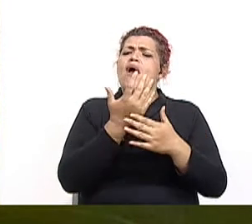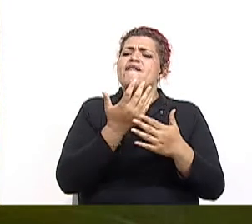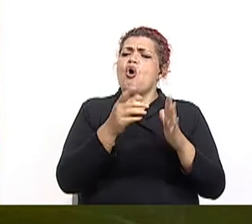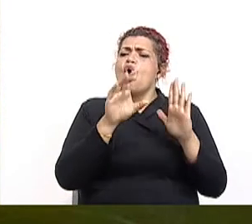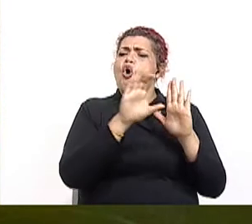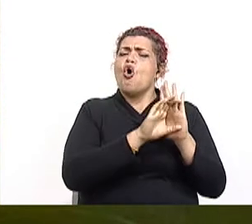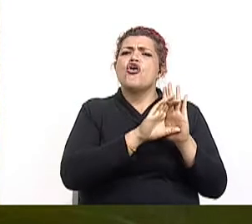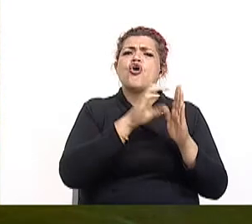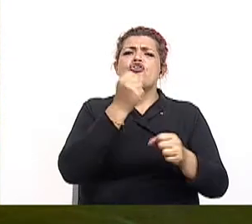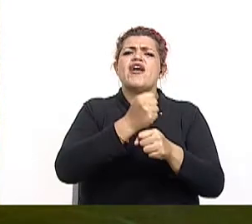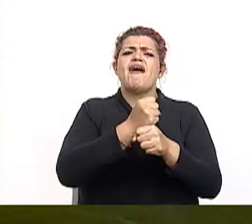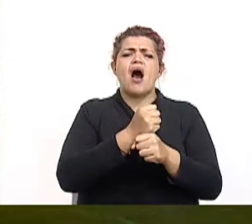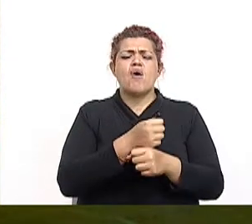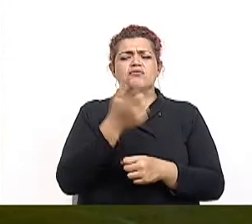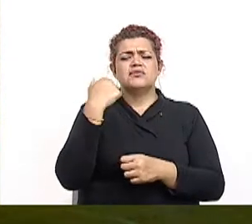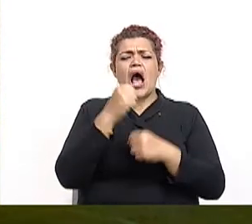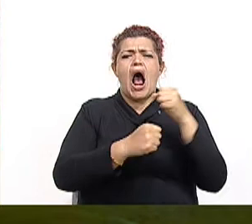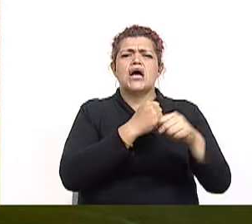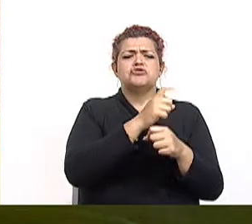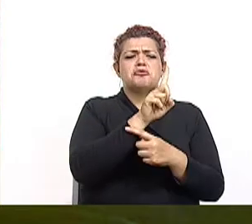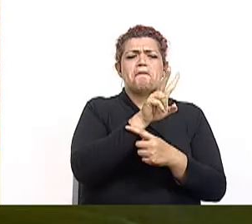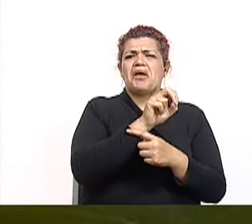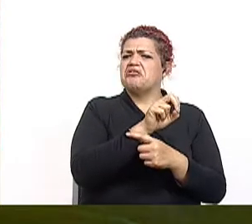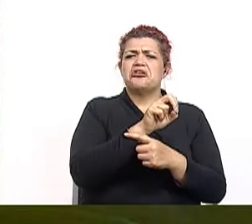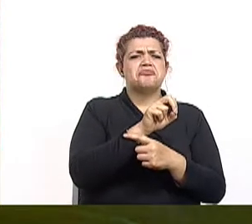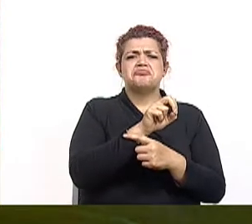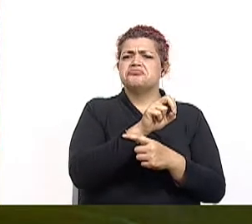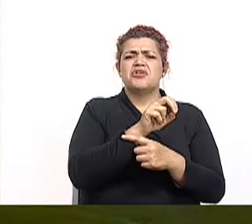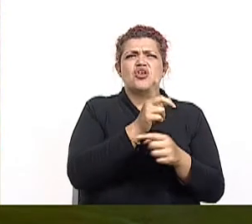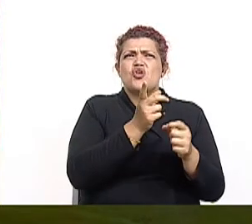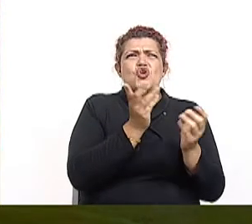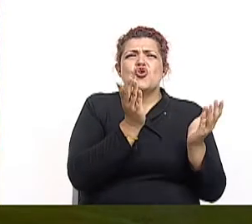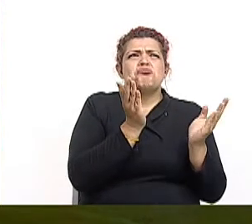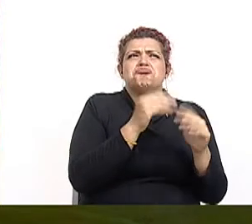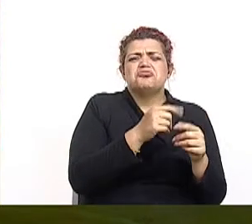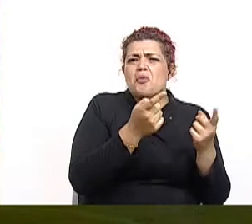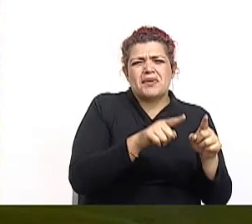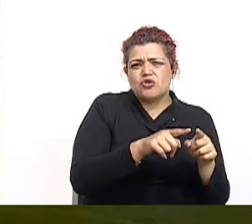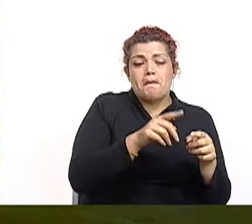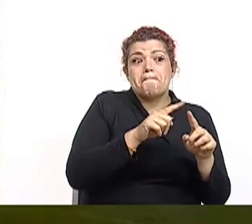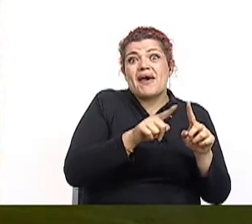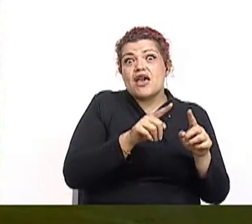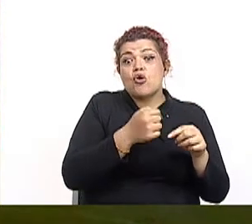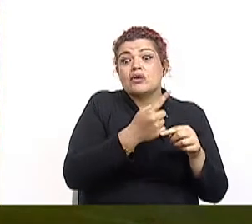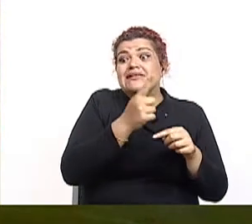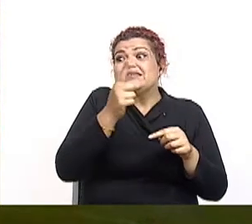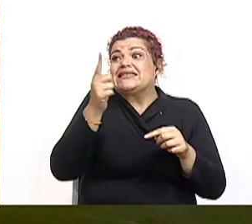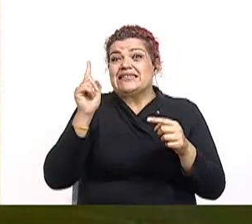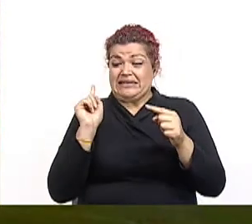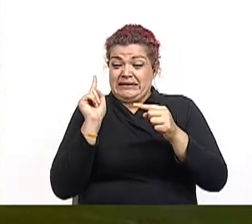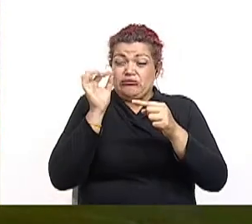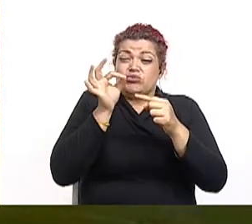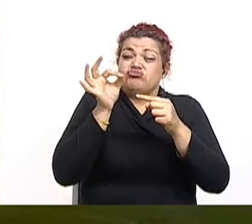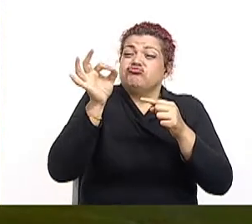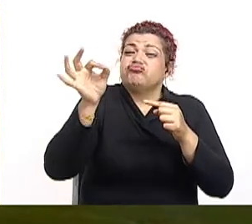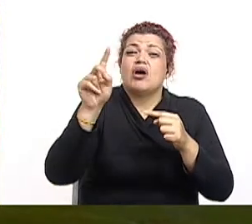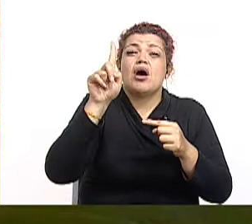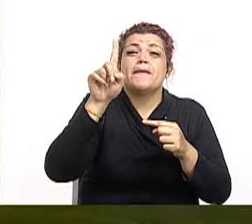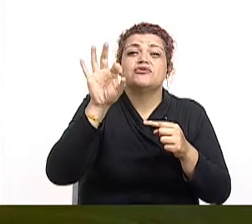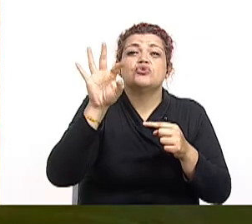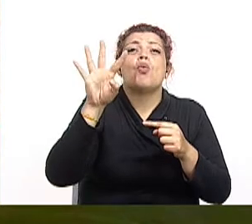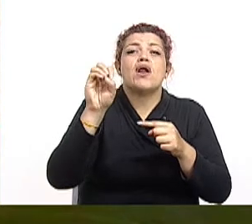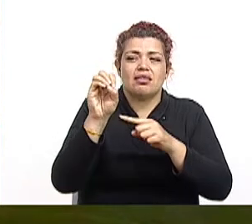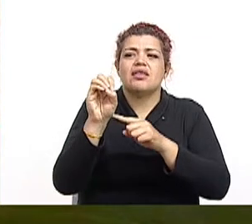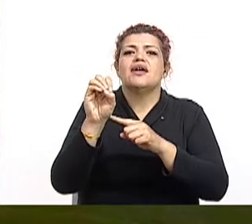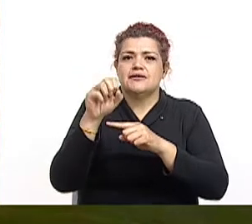se quedó la inquietud de generar un código de trabajo que luego se lograría en los años 40. Gobernó